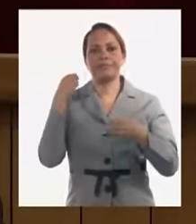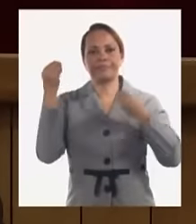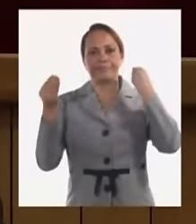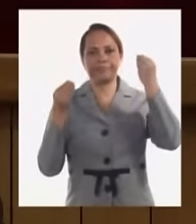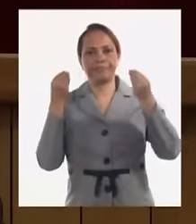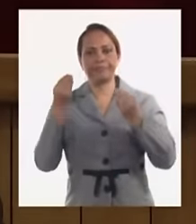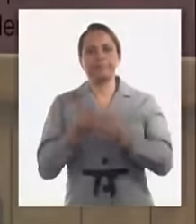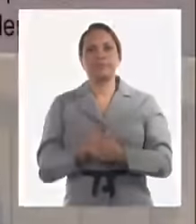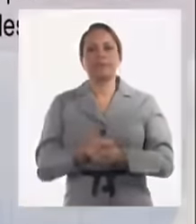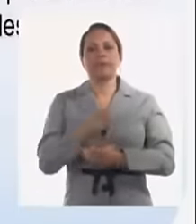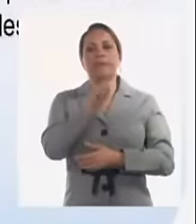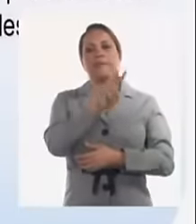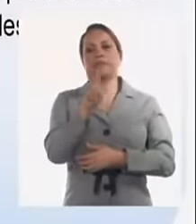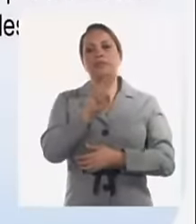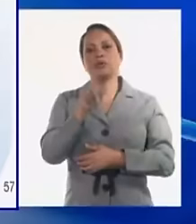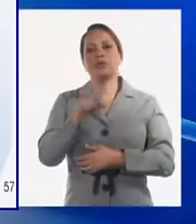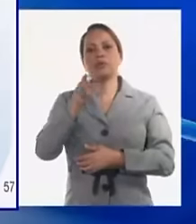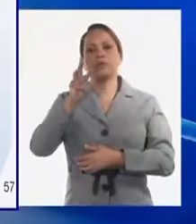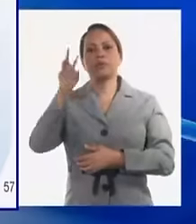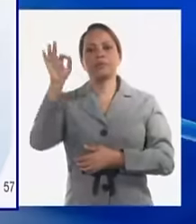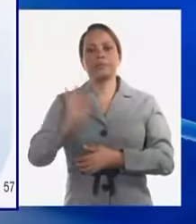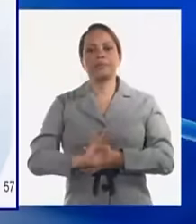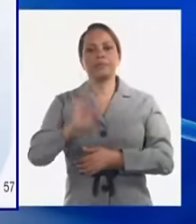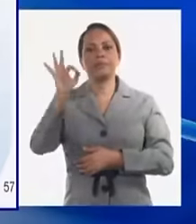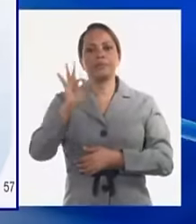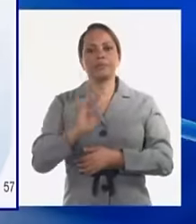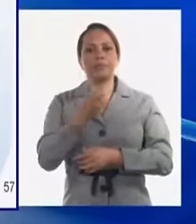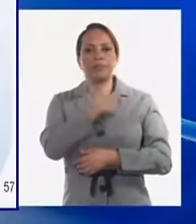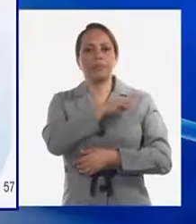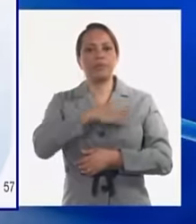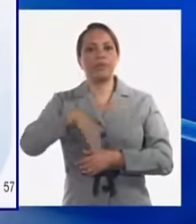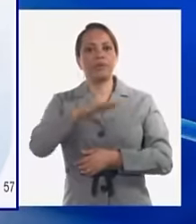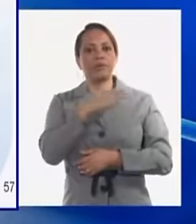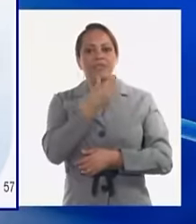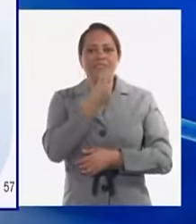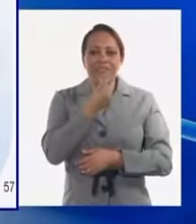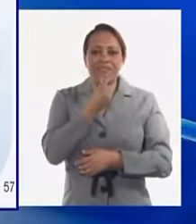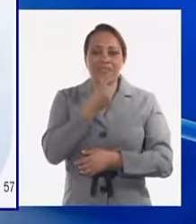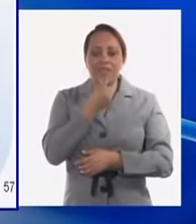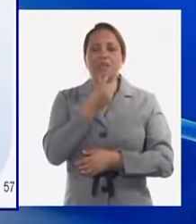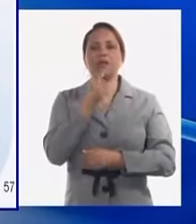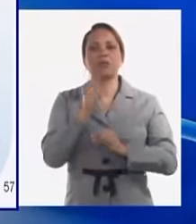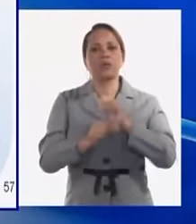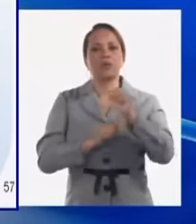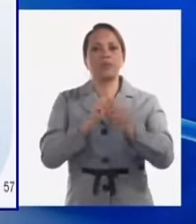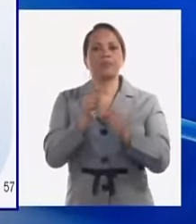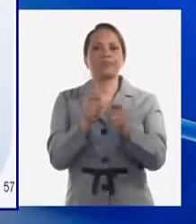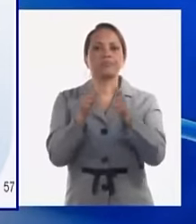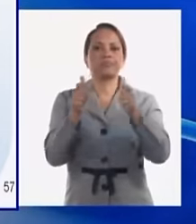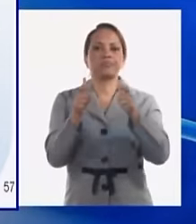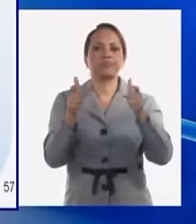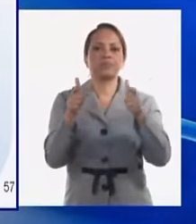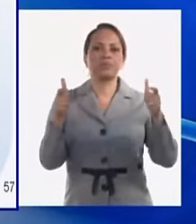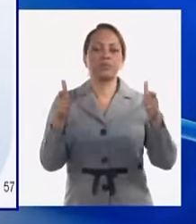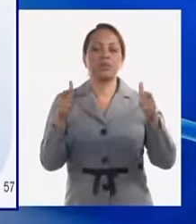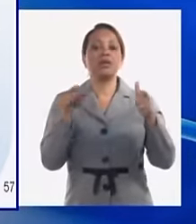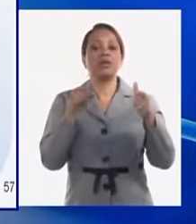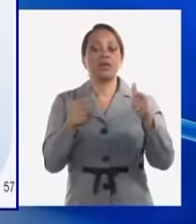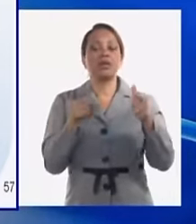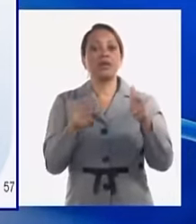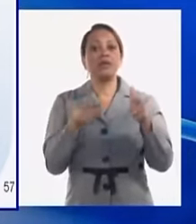ya un 22,3% de la población envejecida va a seguir creciendo es un la